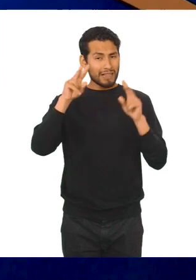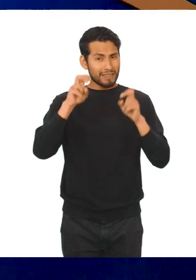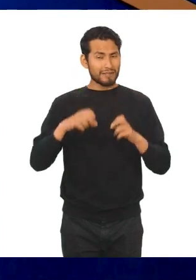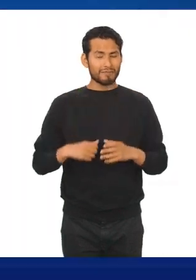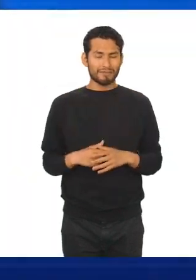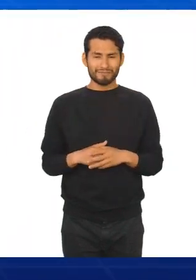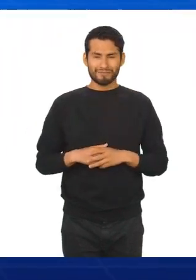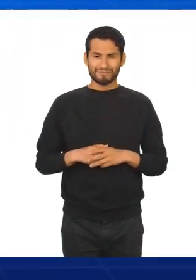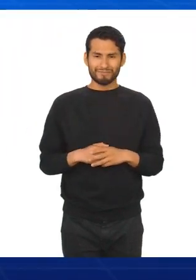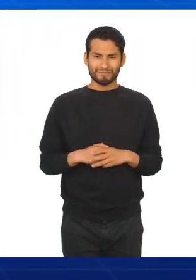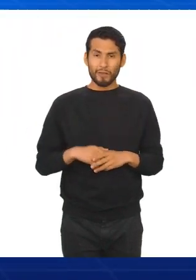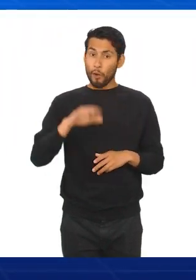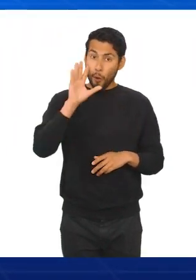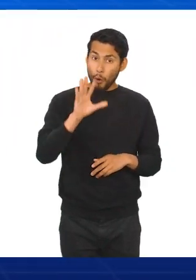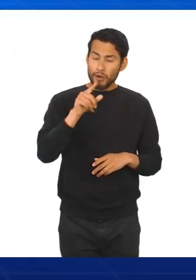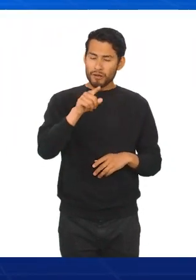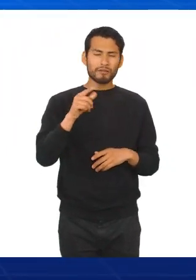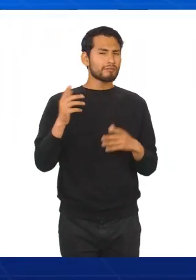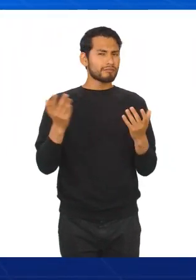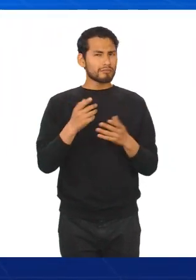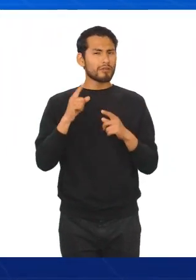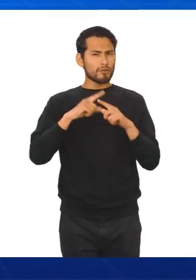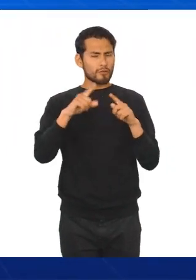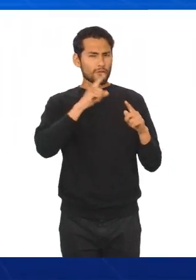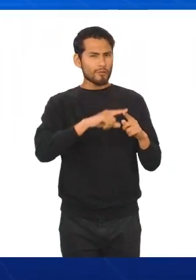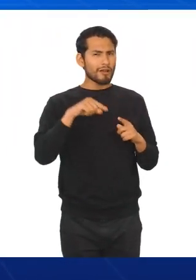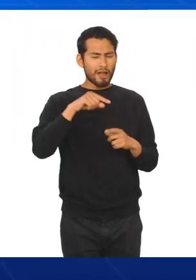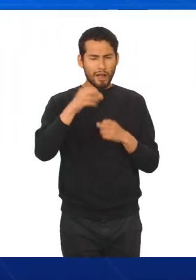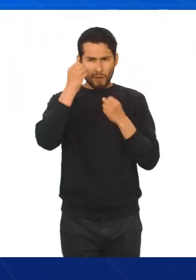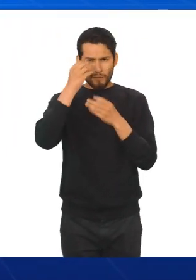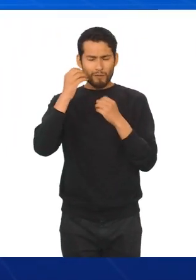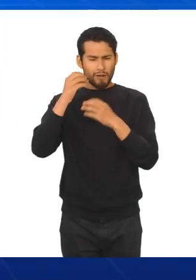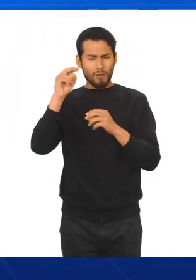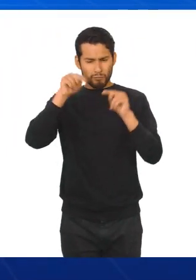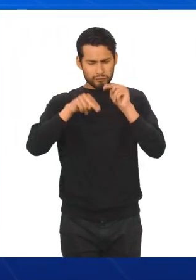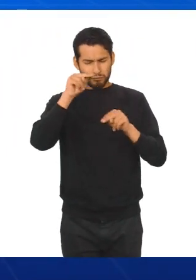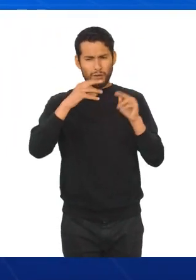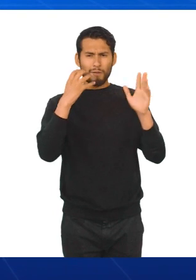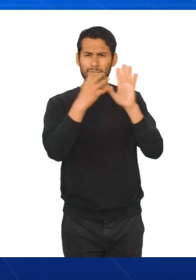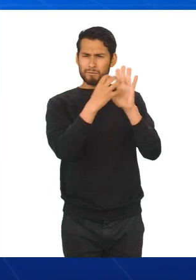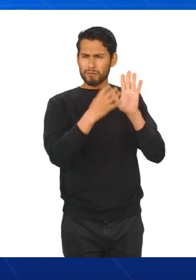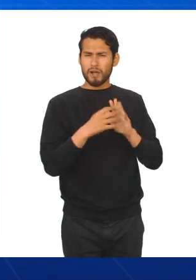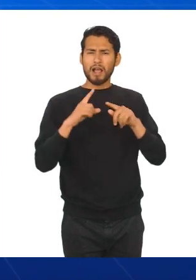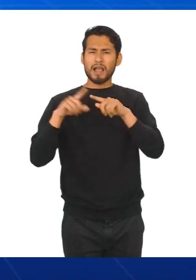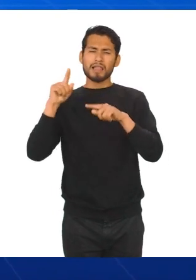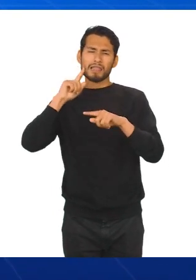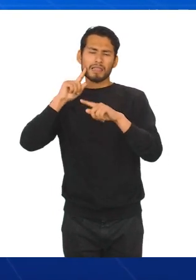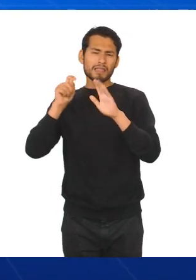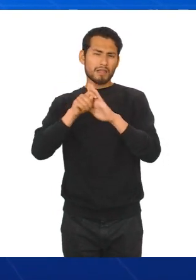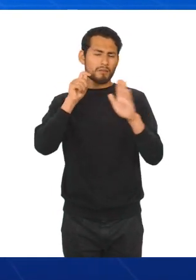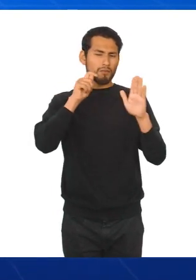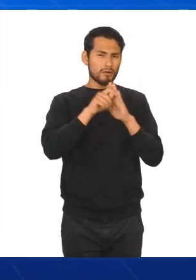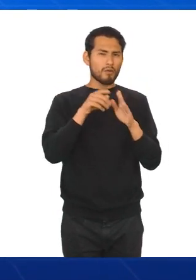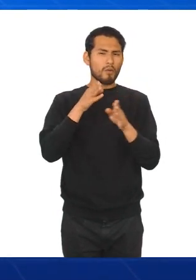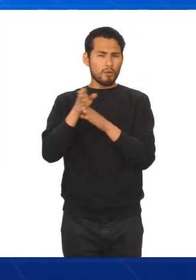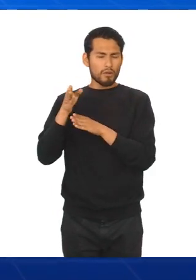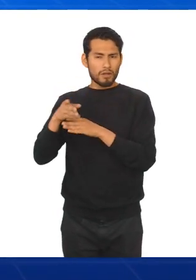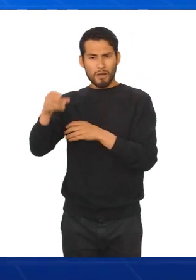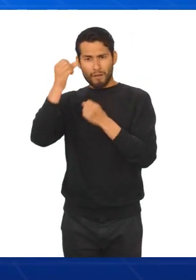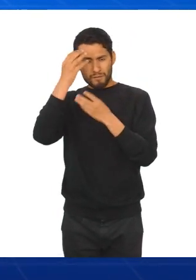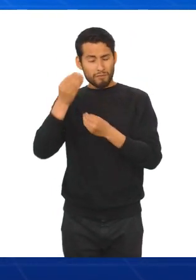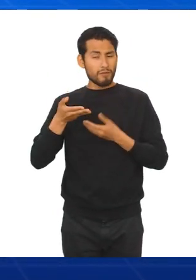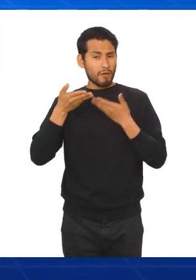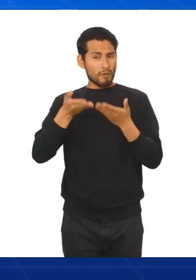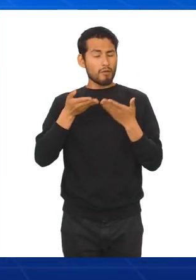¡Ojo! Podemos emplear distintos gráficos estadísticos según el tipo de variable que representan. Por el tipo de información que